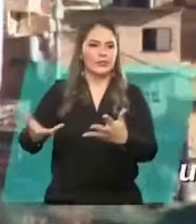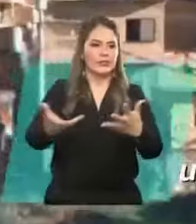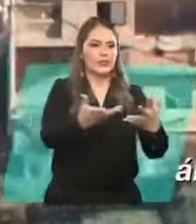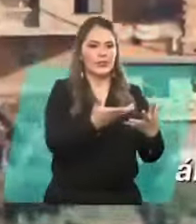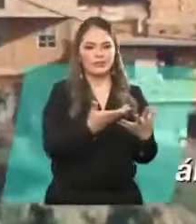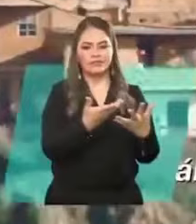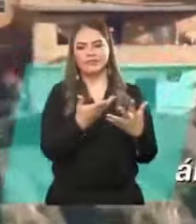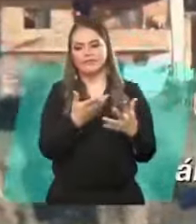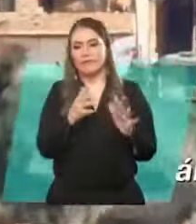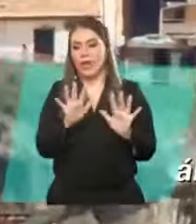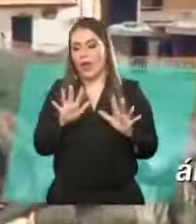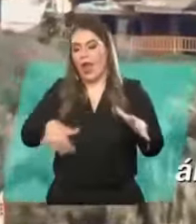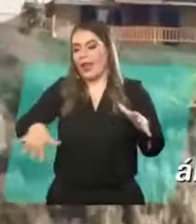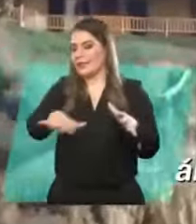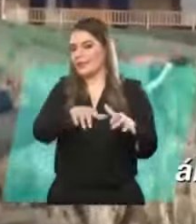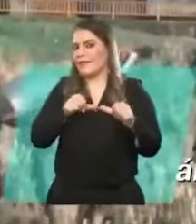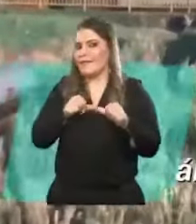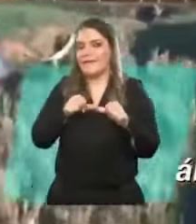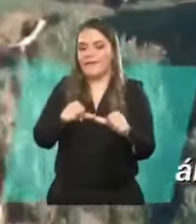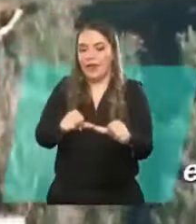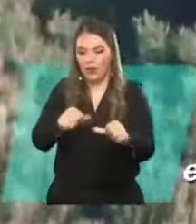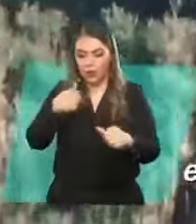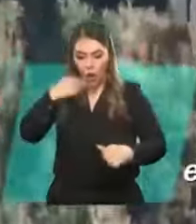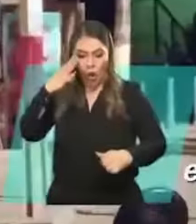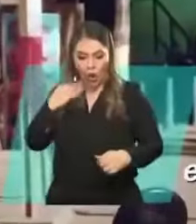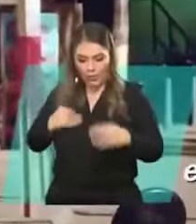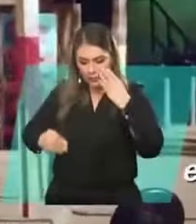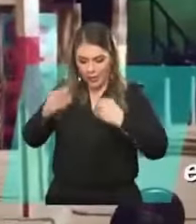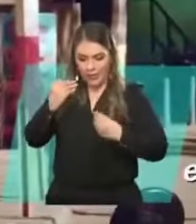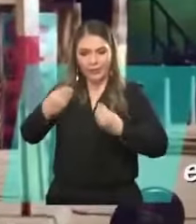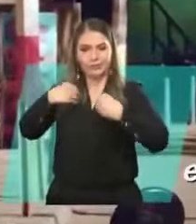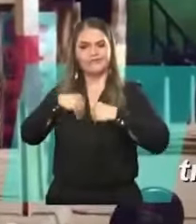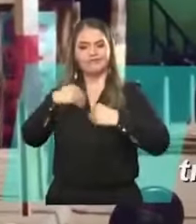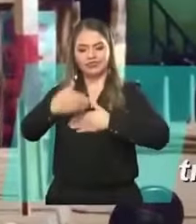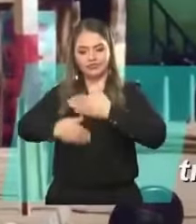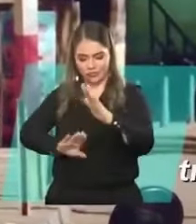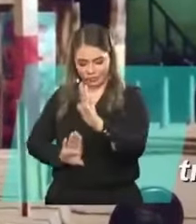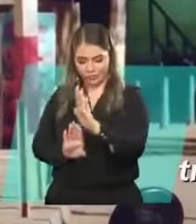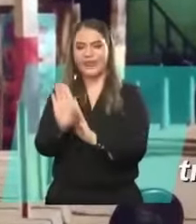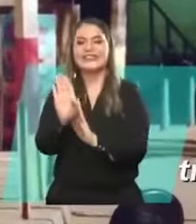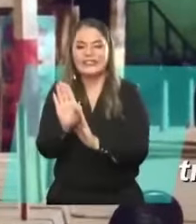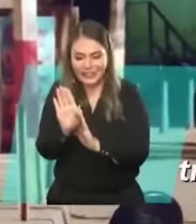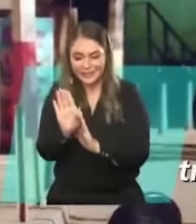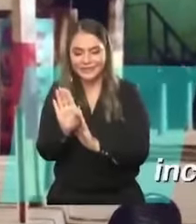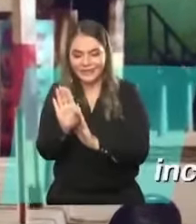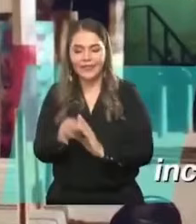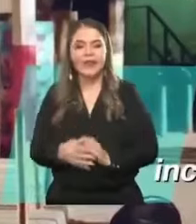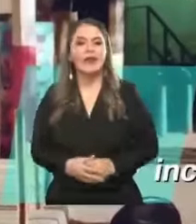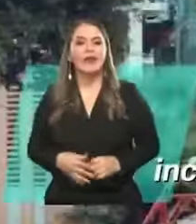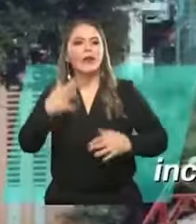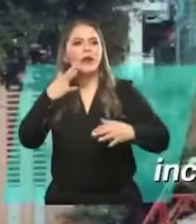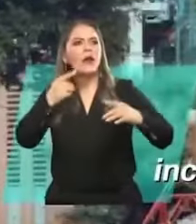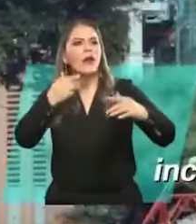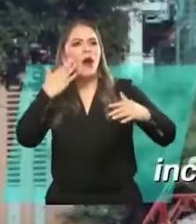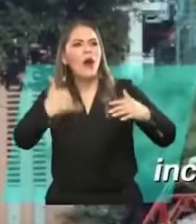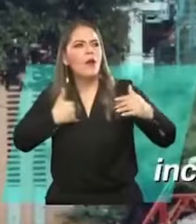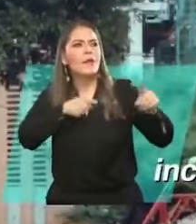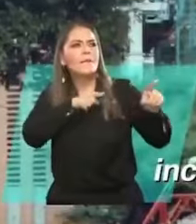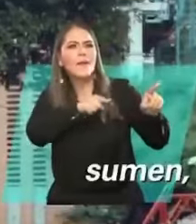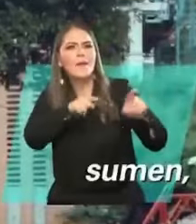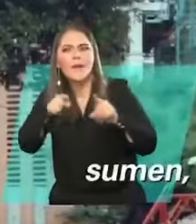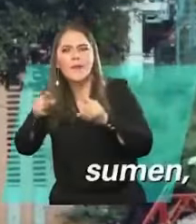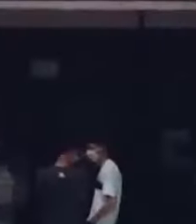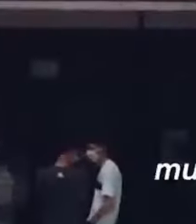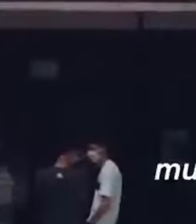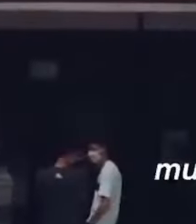escenarios tan álgidos de tanta tradición es una experiencia que nos va a llevar a transformar, que nos va a llevar a incidir a que muchos más